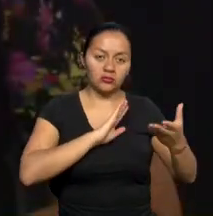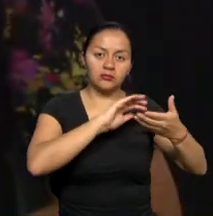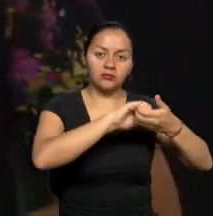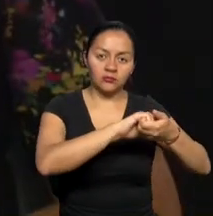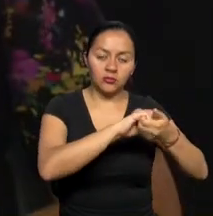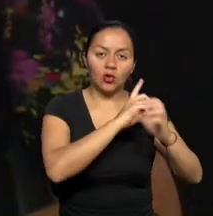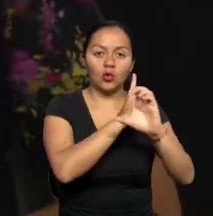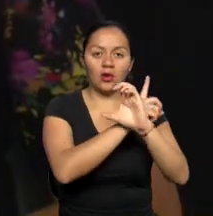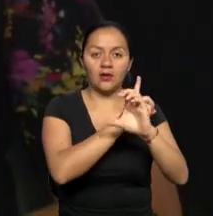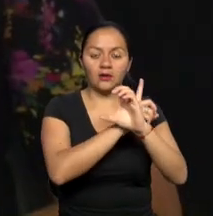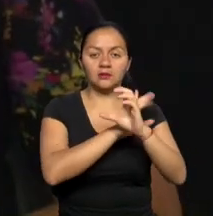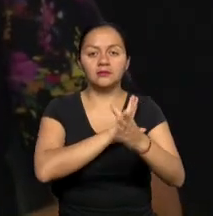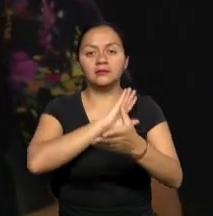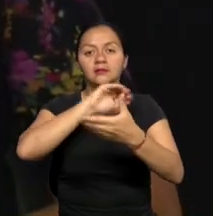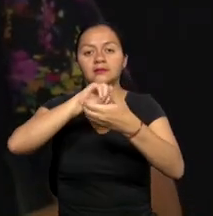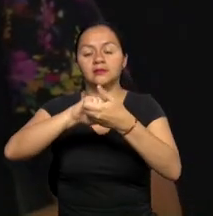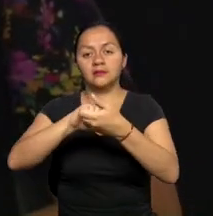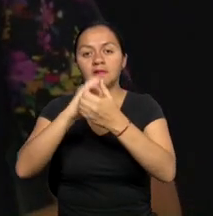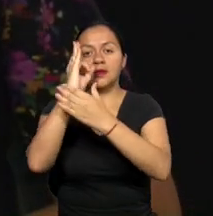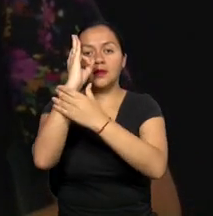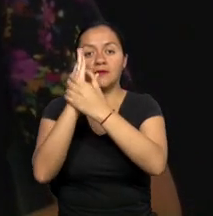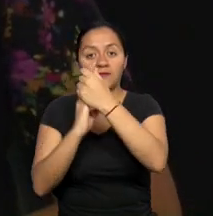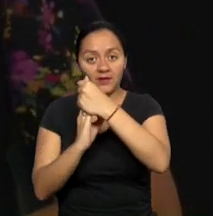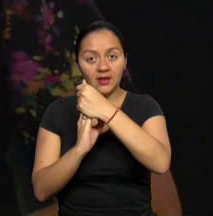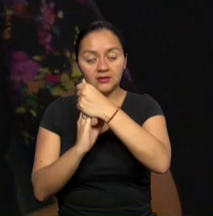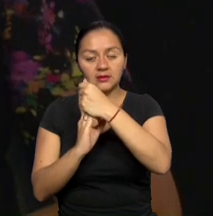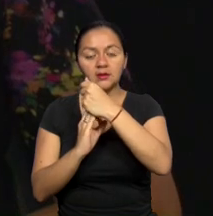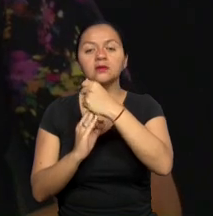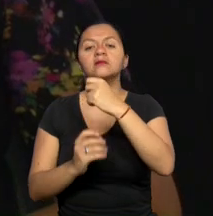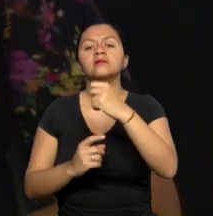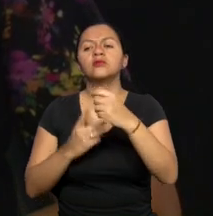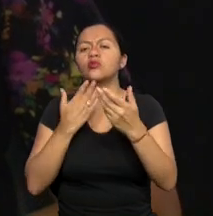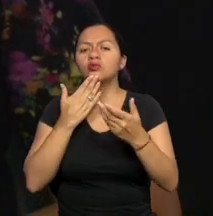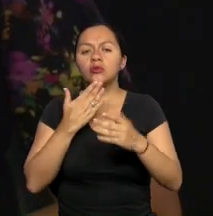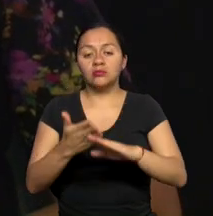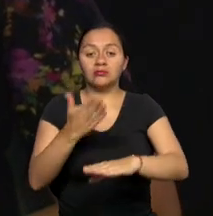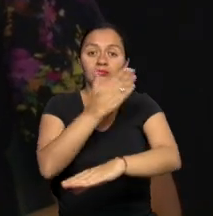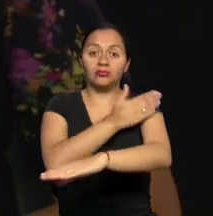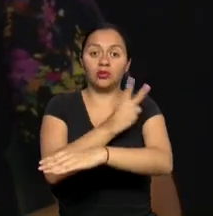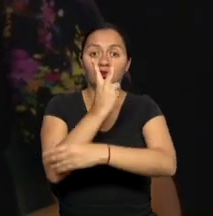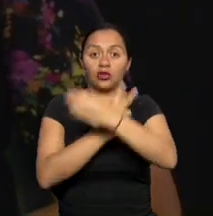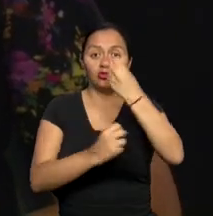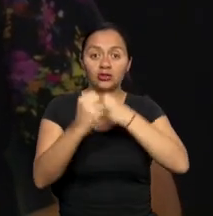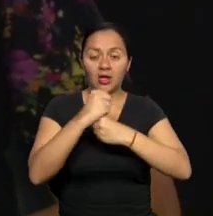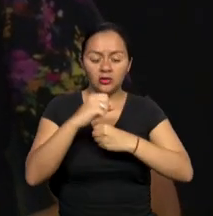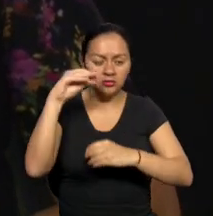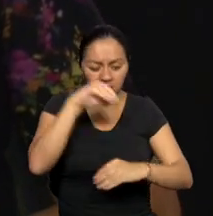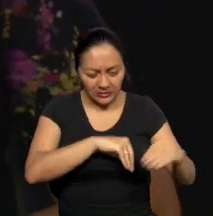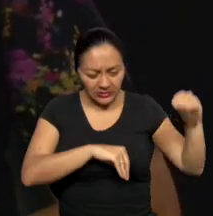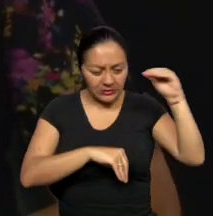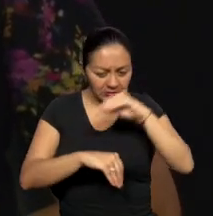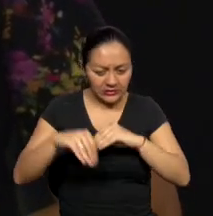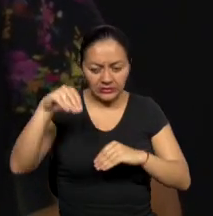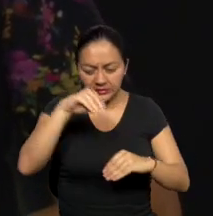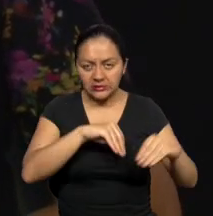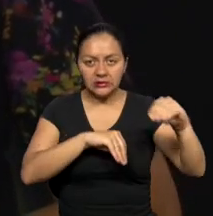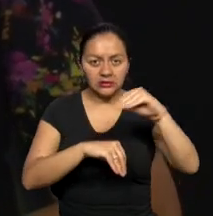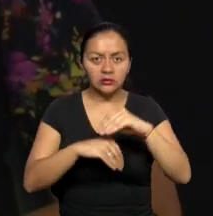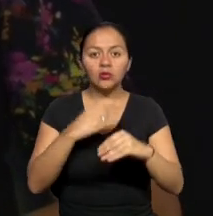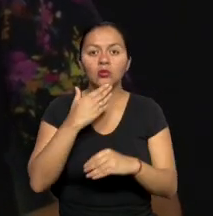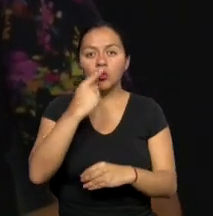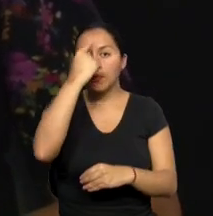CONADIS, con la Federación de Personas Sordas, promovimos desde hace dos años el desarrollo de este perfil